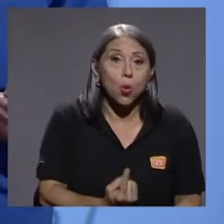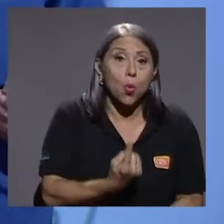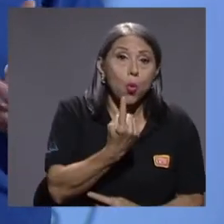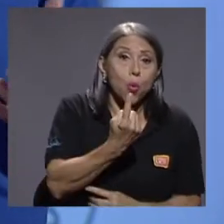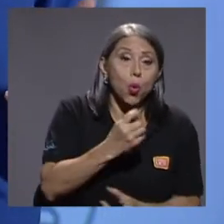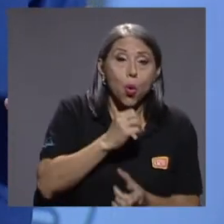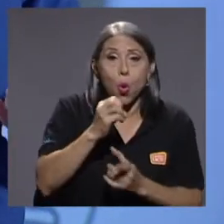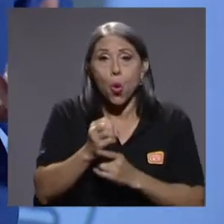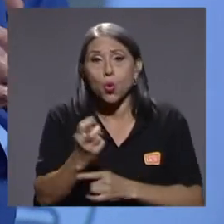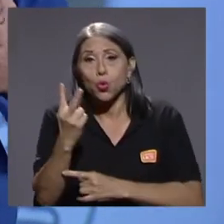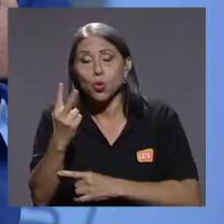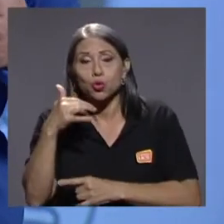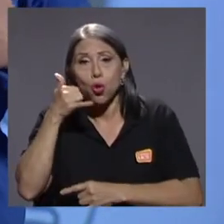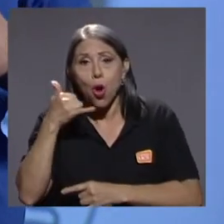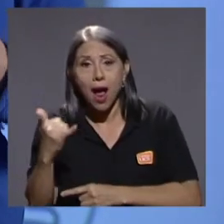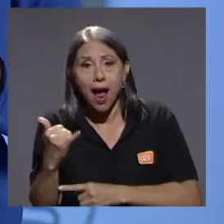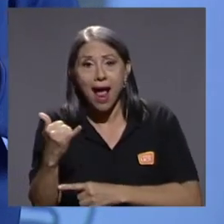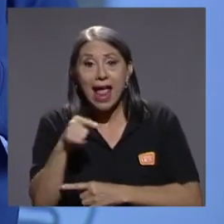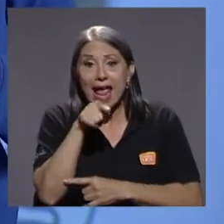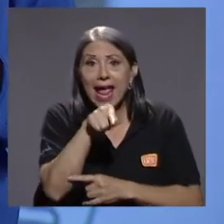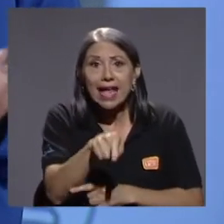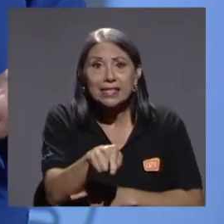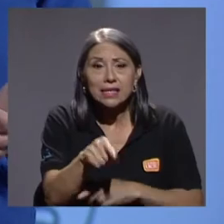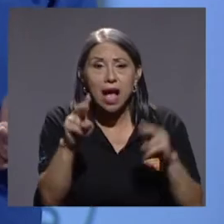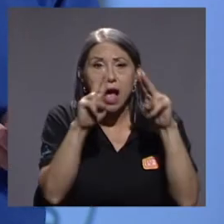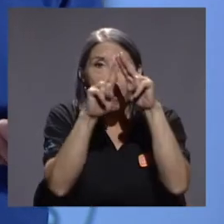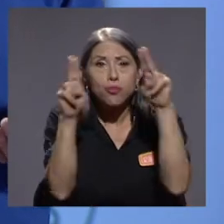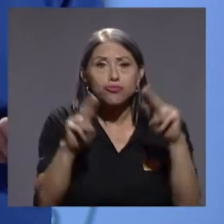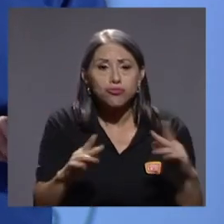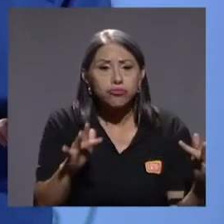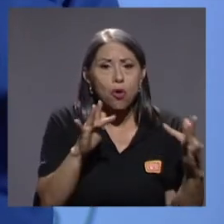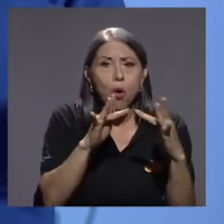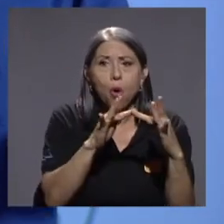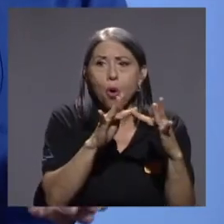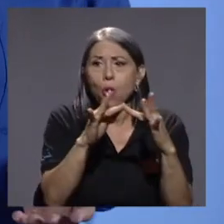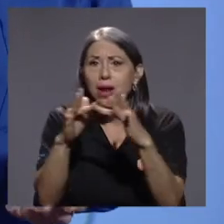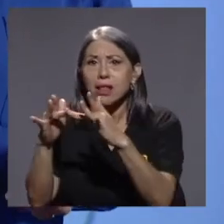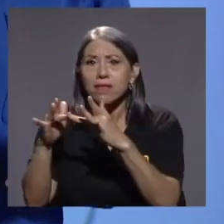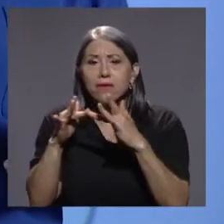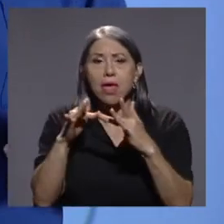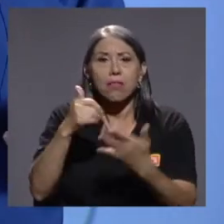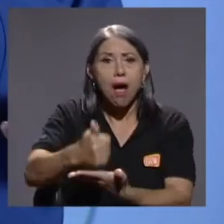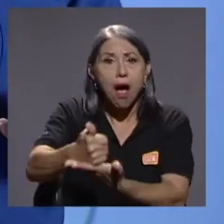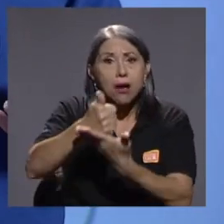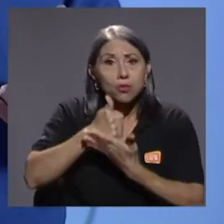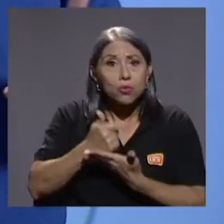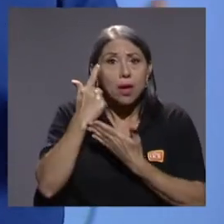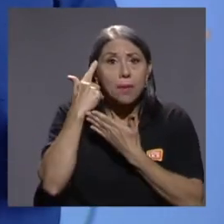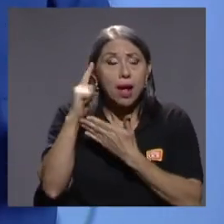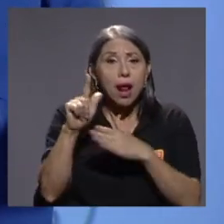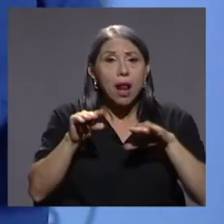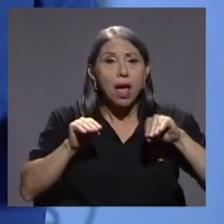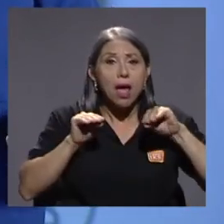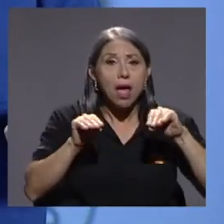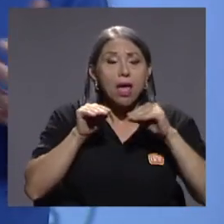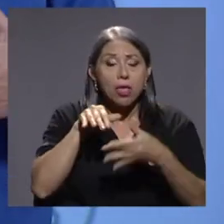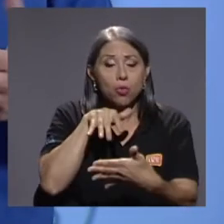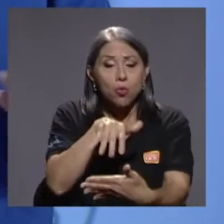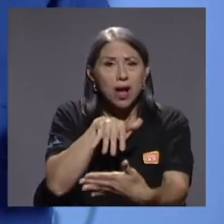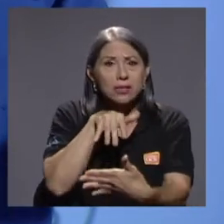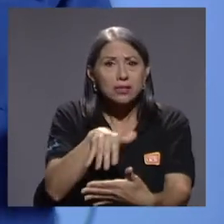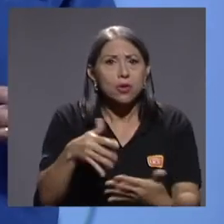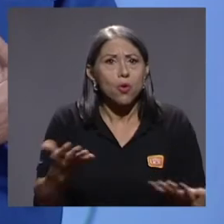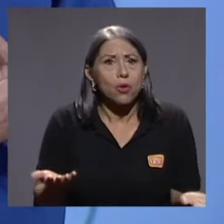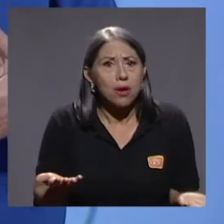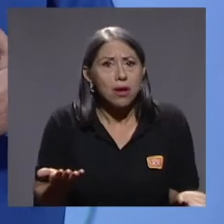Eso nos ha ayudado, esa conectividad que tenemos nos ayuda a la educación. De qué manera están nuestros estudiantes, sobre